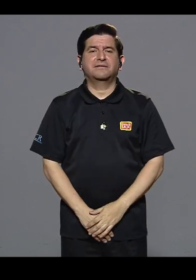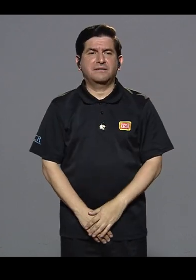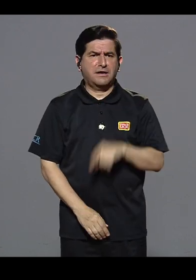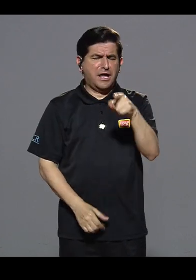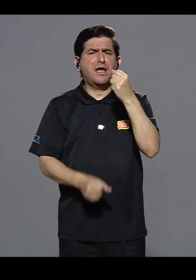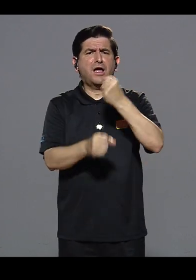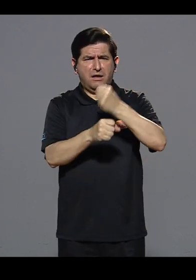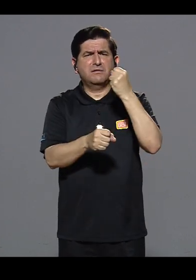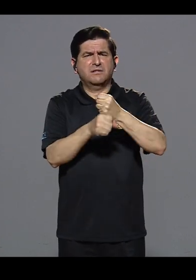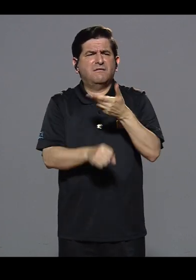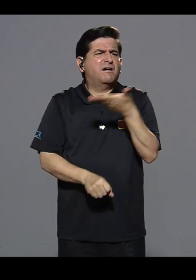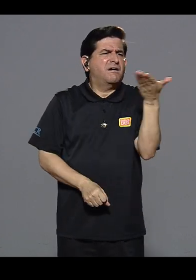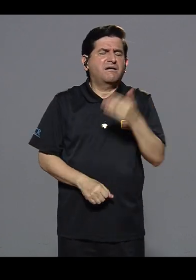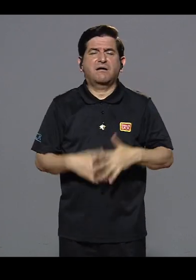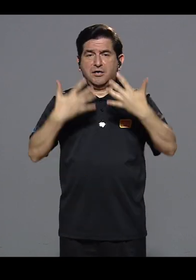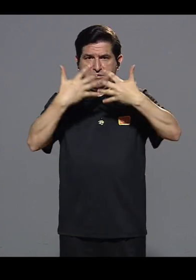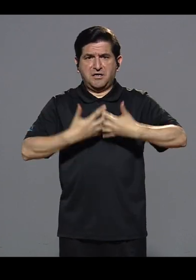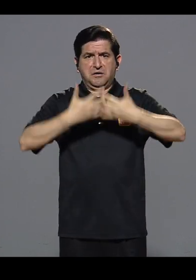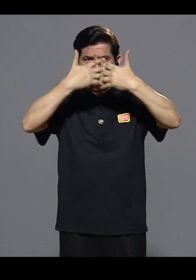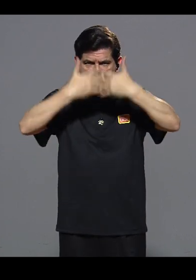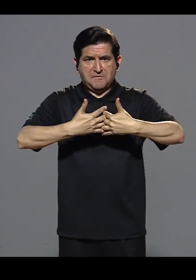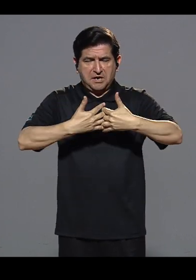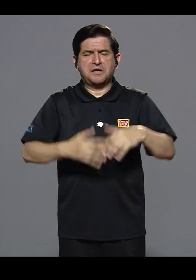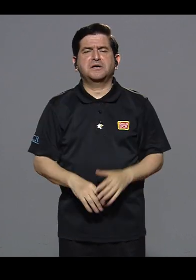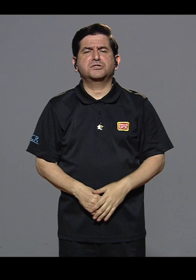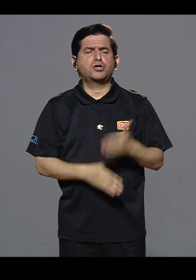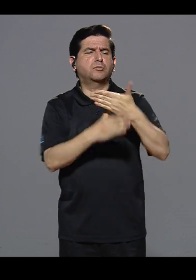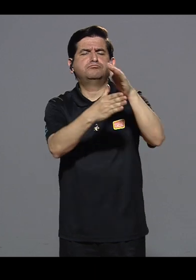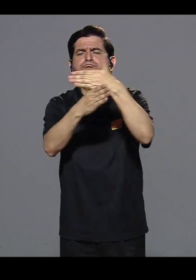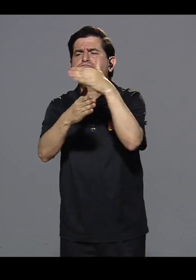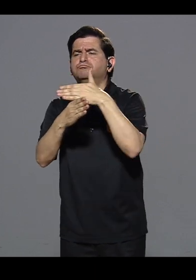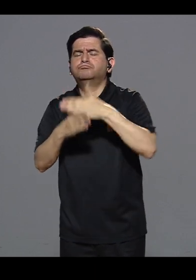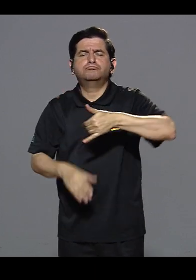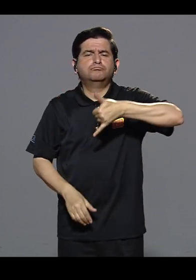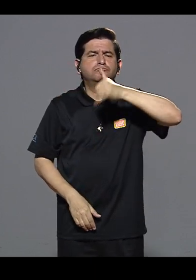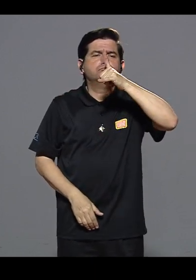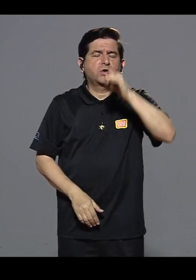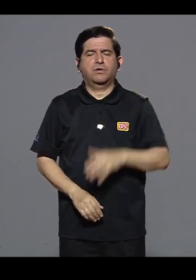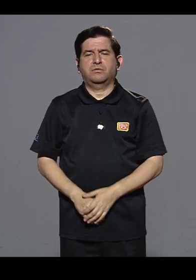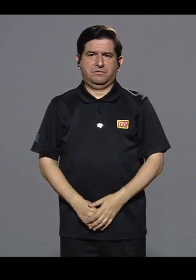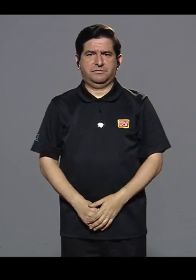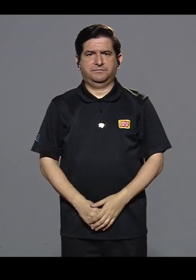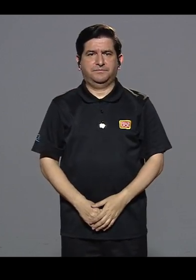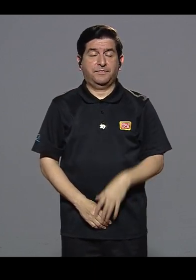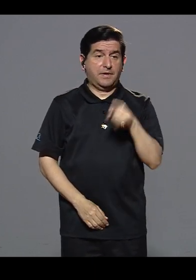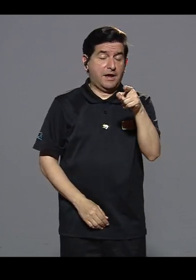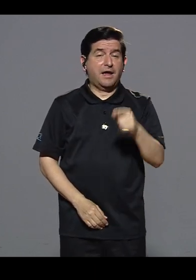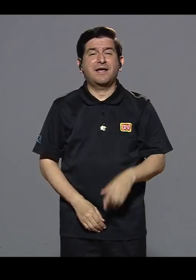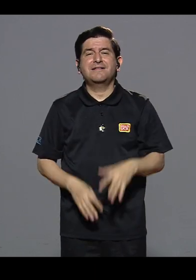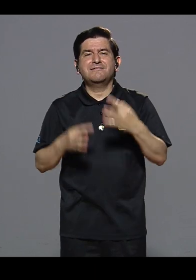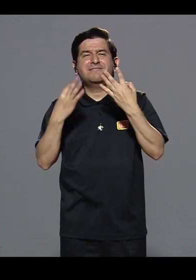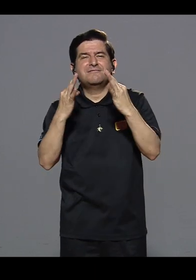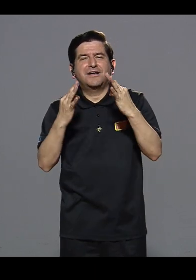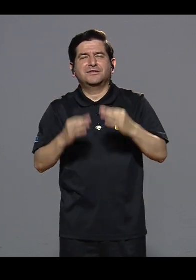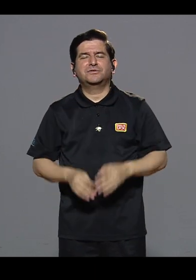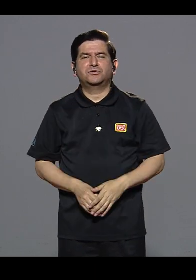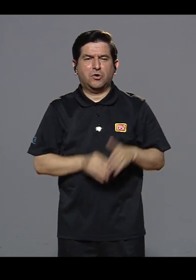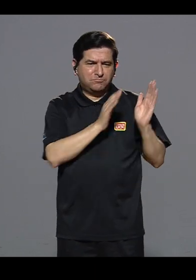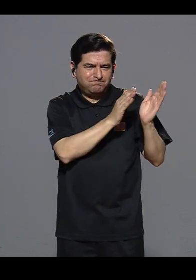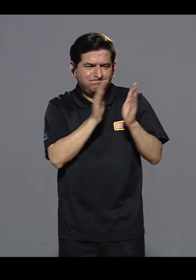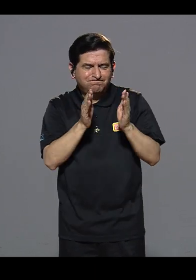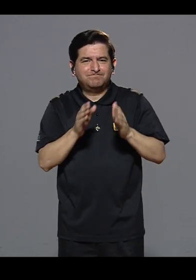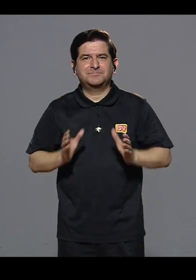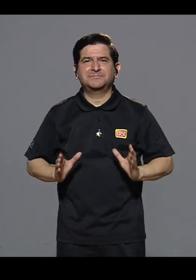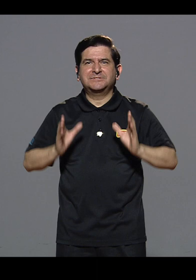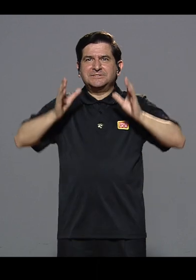de su ojo. Él trabajaba en una empresa que distribuía licores y él fue